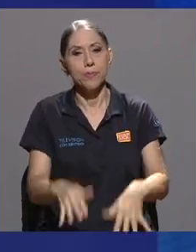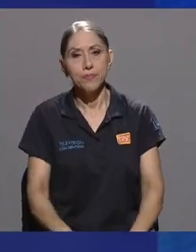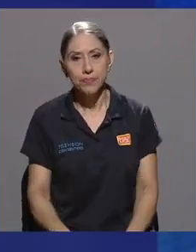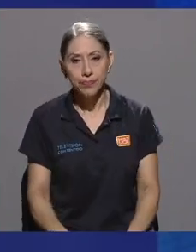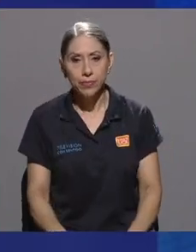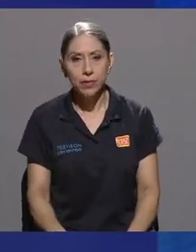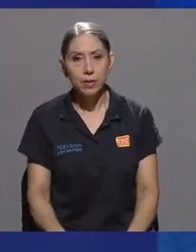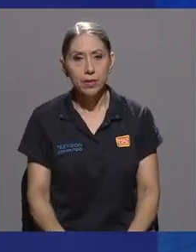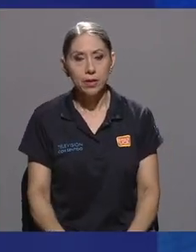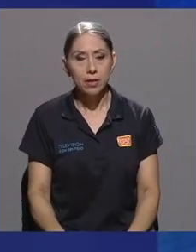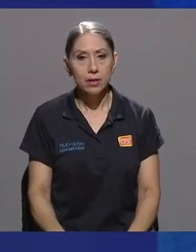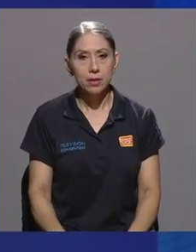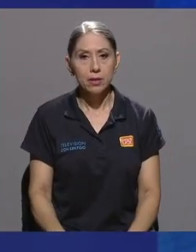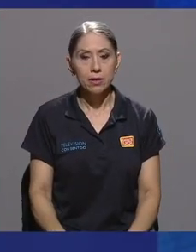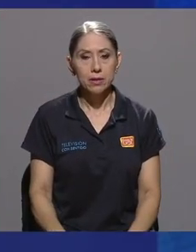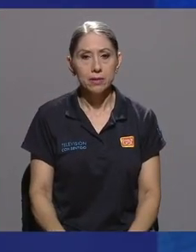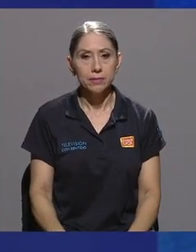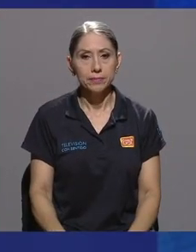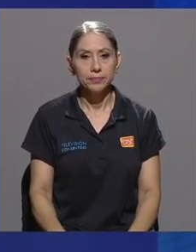digamos,